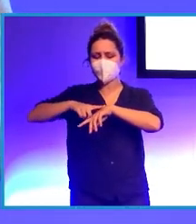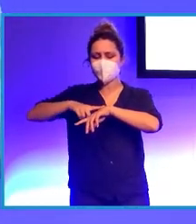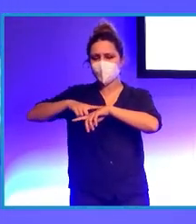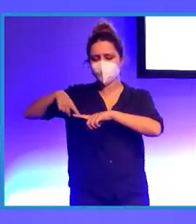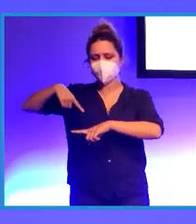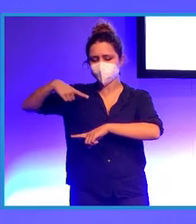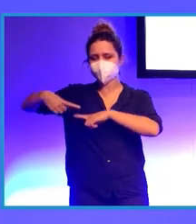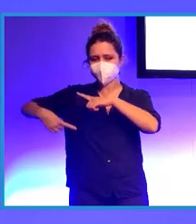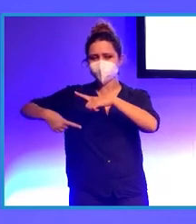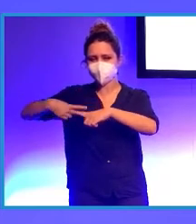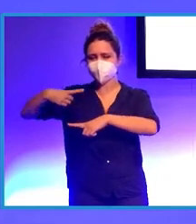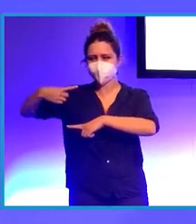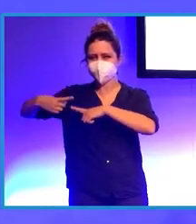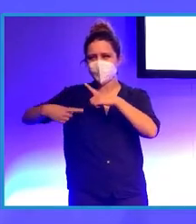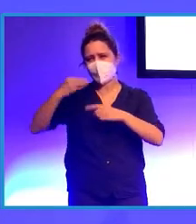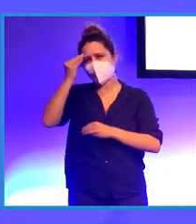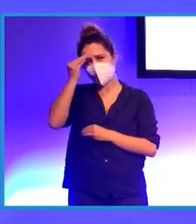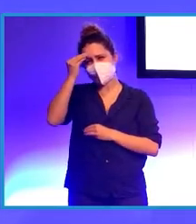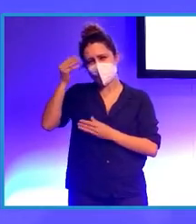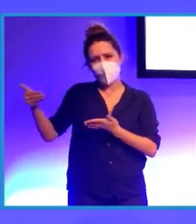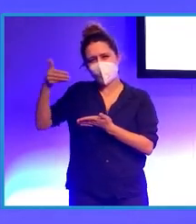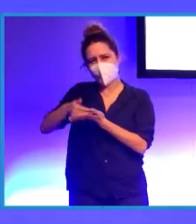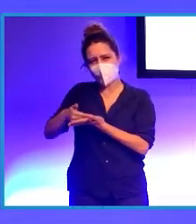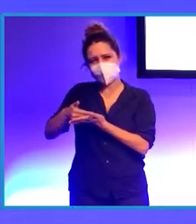propuesta,